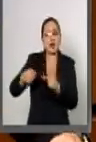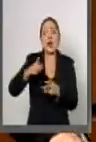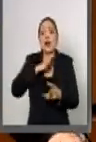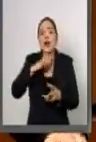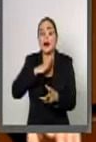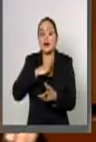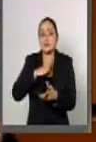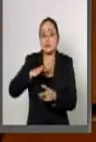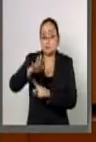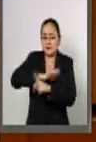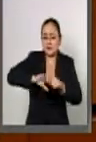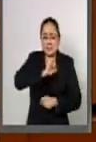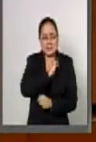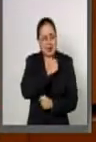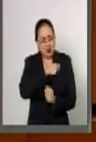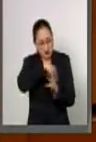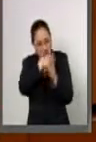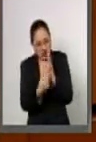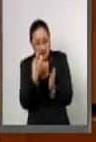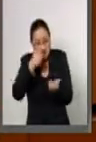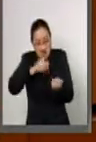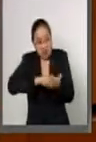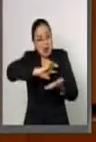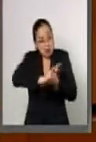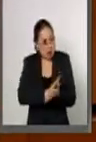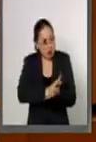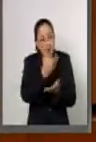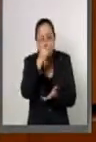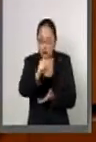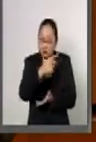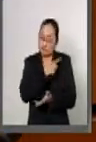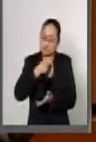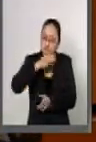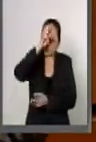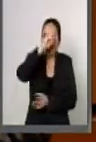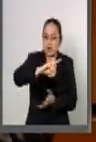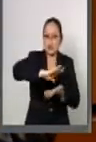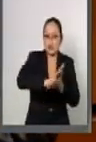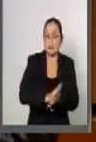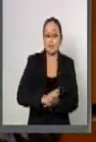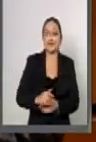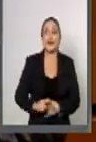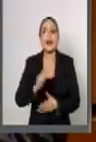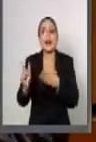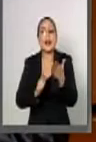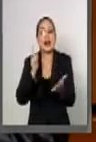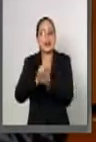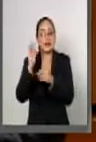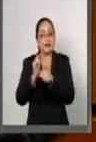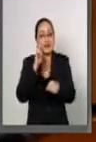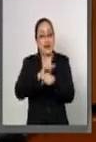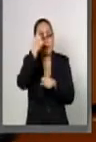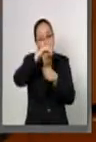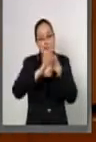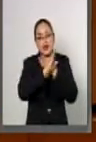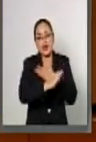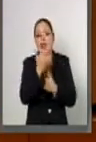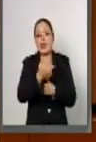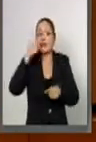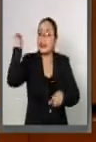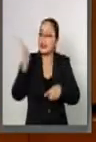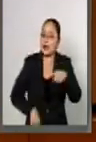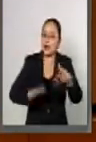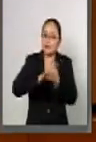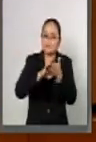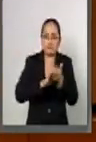entre otras. Ni qué decir de la ley federal para prevenir y eliminar la discriminación que expidió